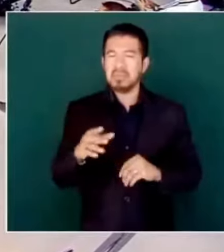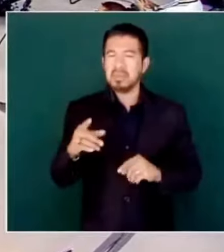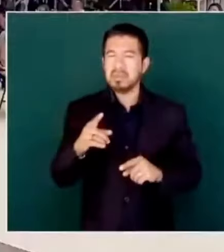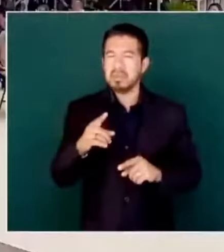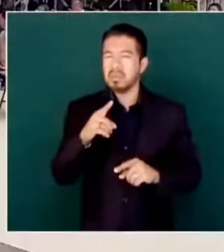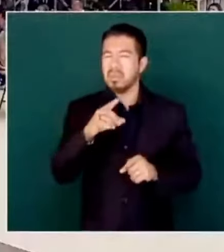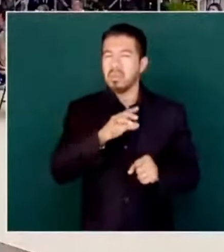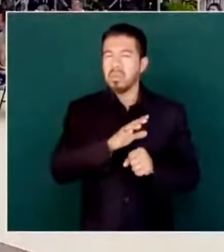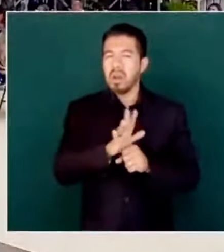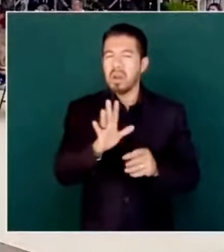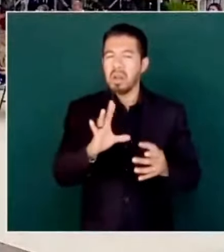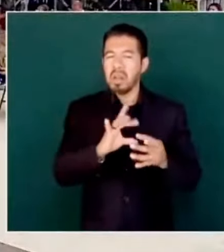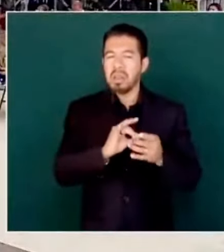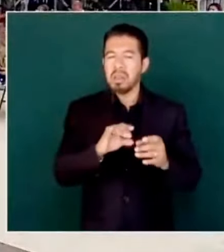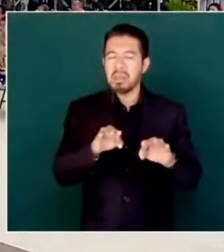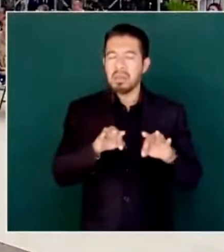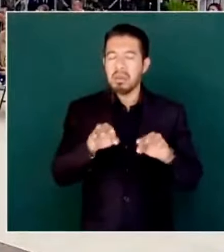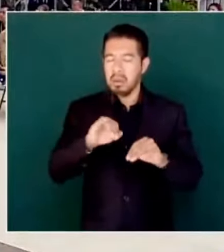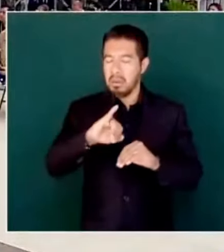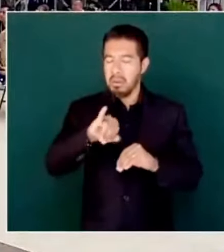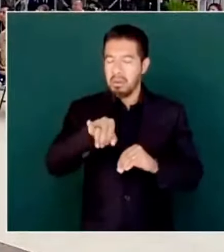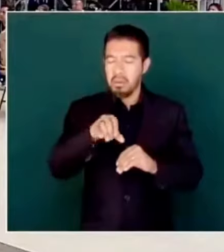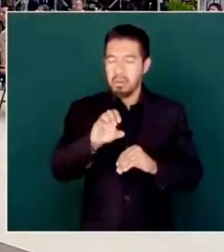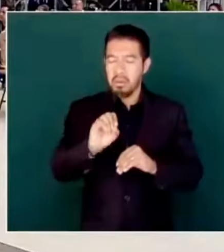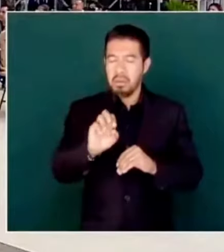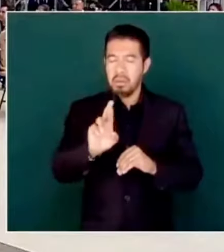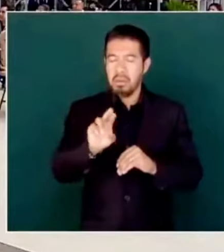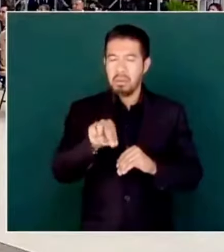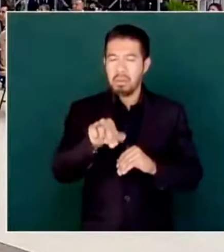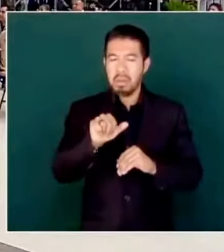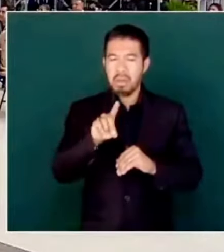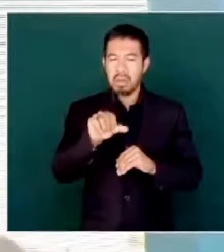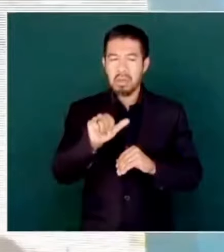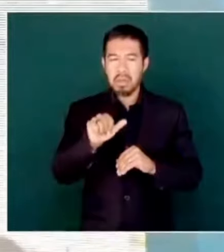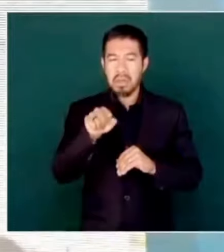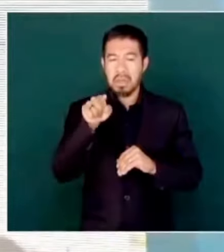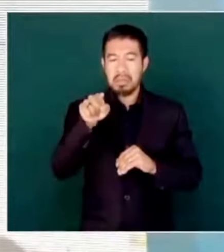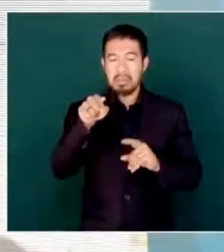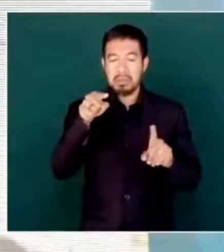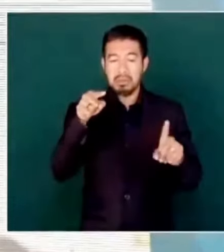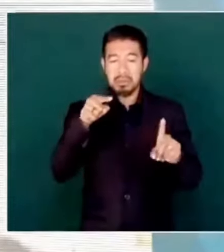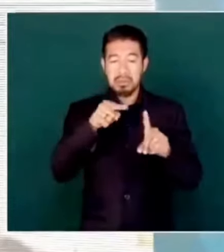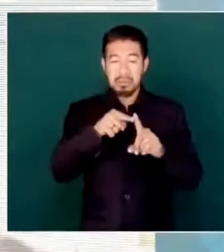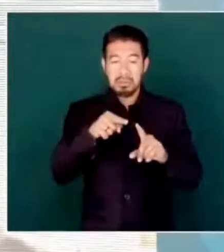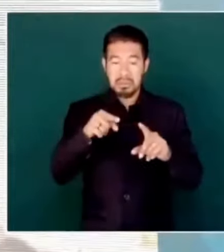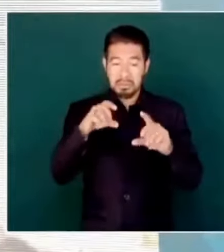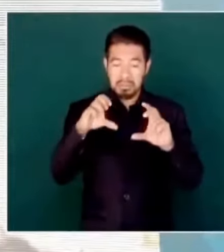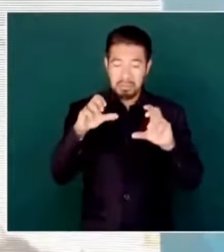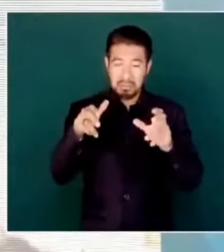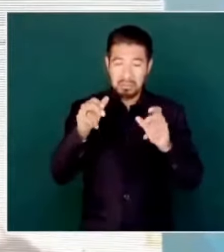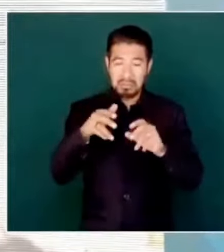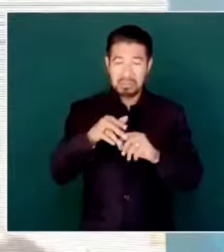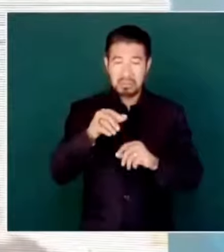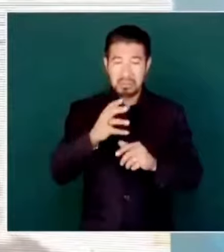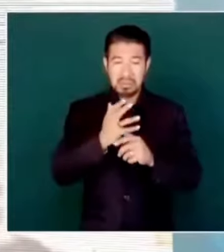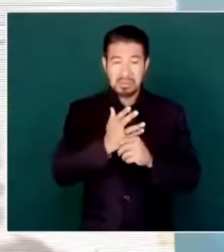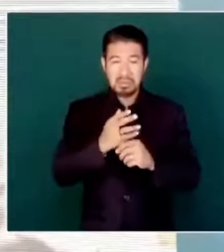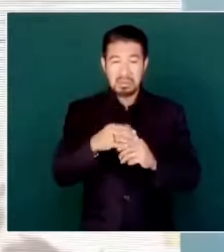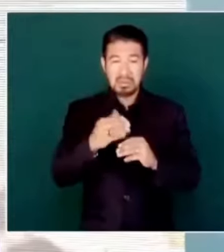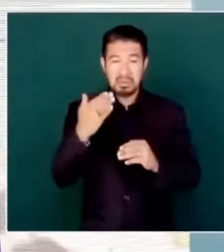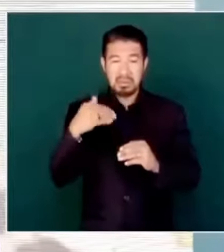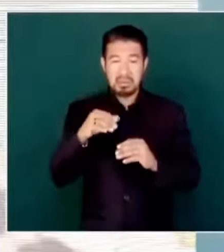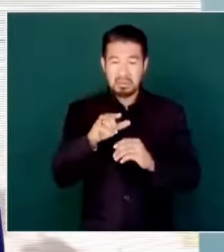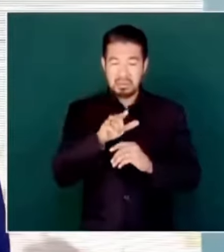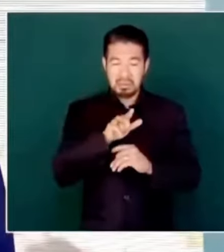eres? De la jornada, sí. ¿De qué en jornada traen eso? De lo de Chiapas. Desde que Luis